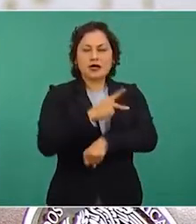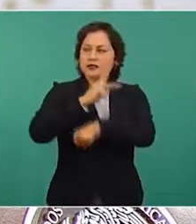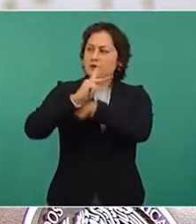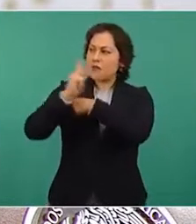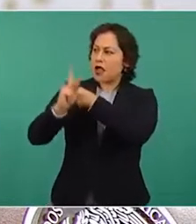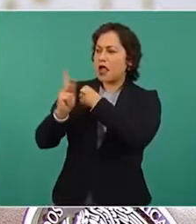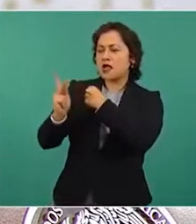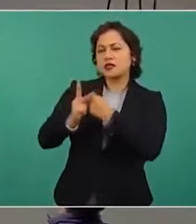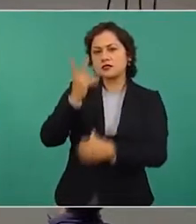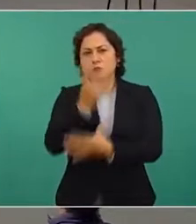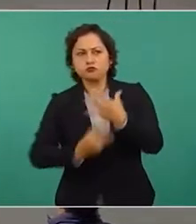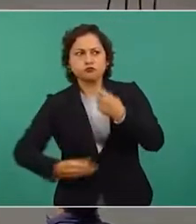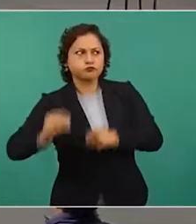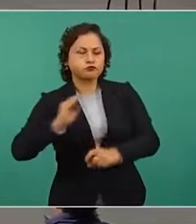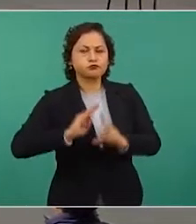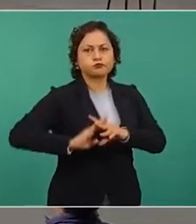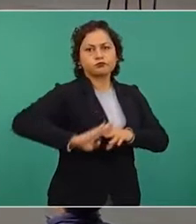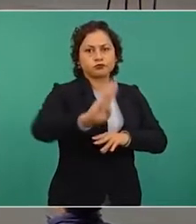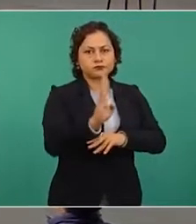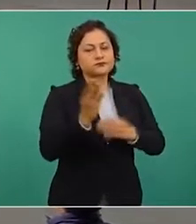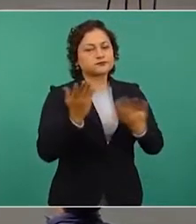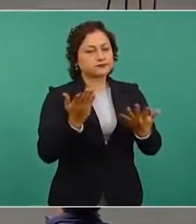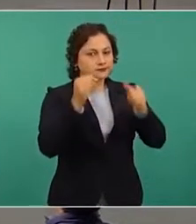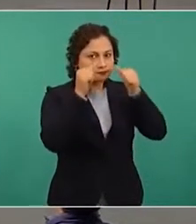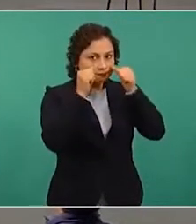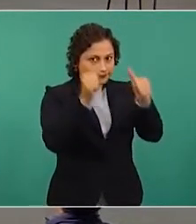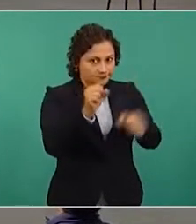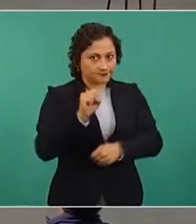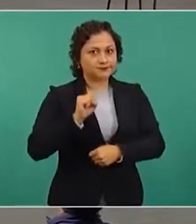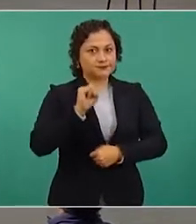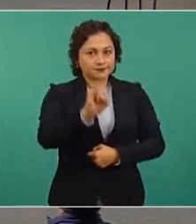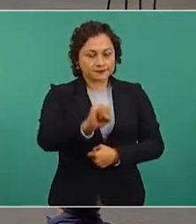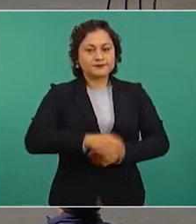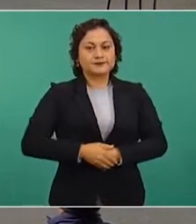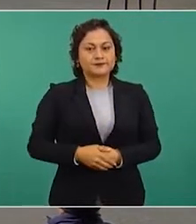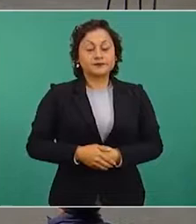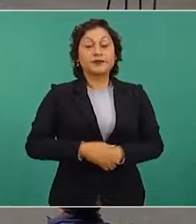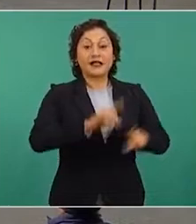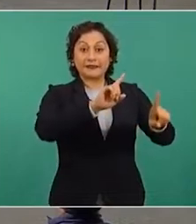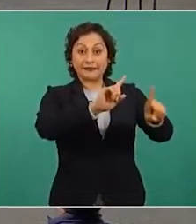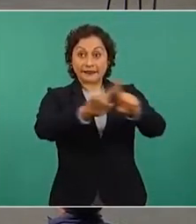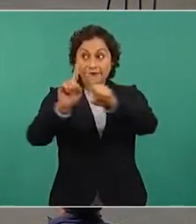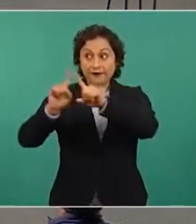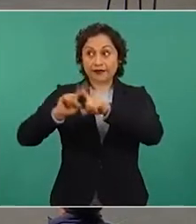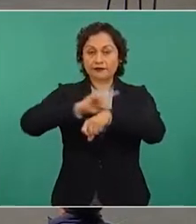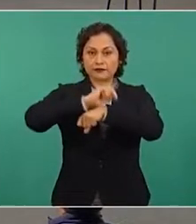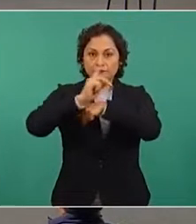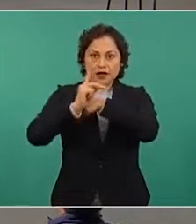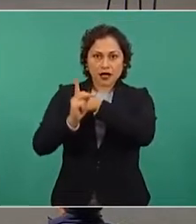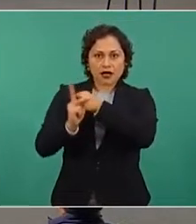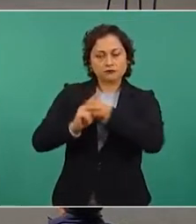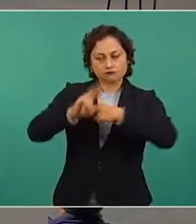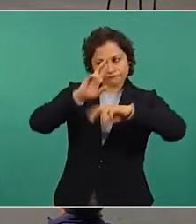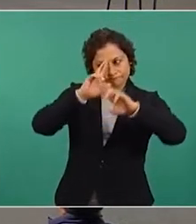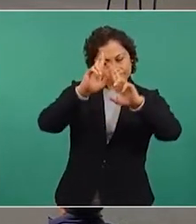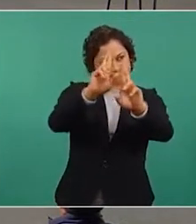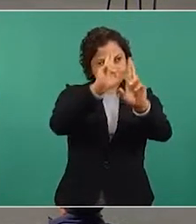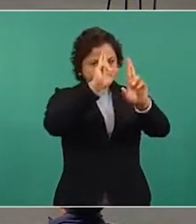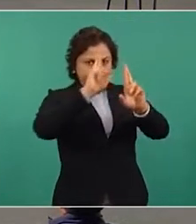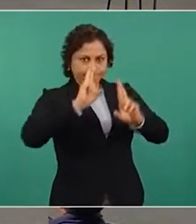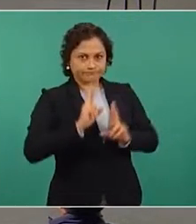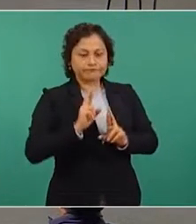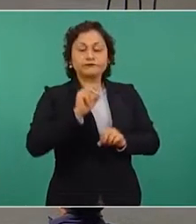se propone la cooperación entre países, también se defiende de manera inteligente la soberanía nacional y los intereses de los